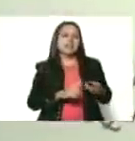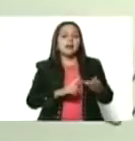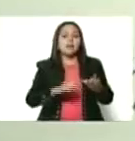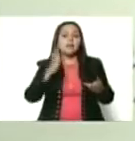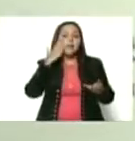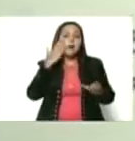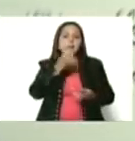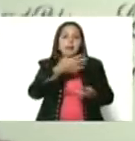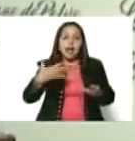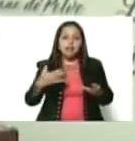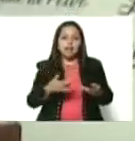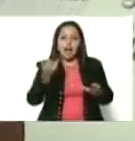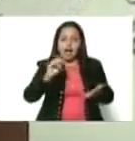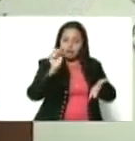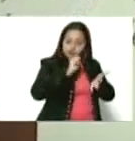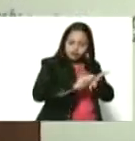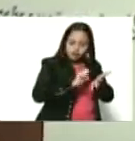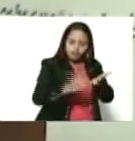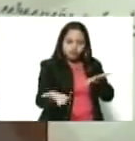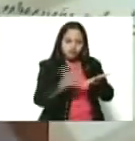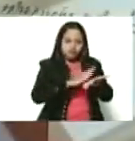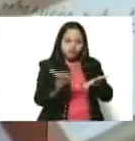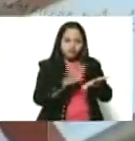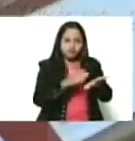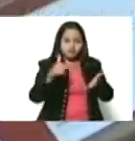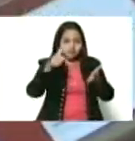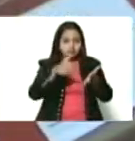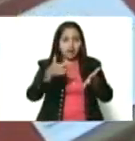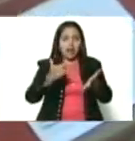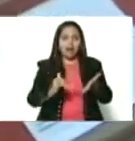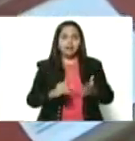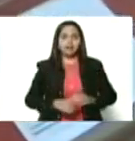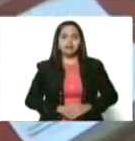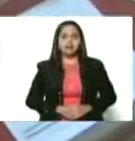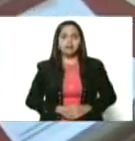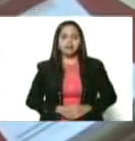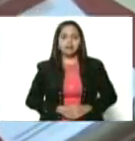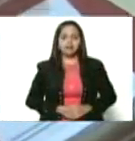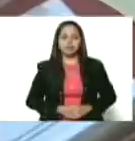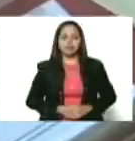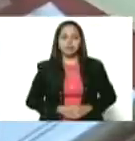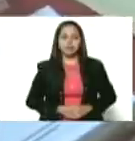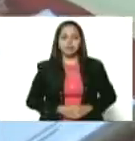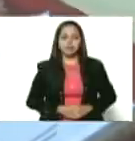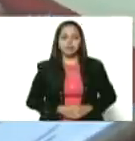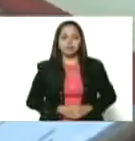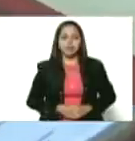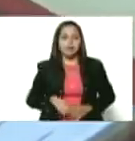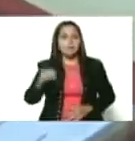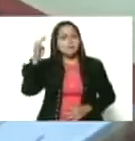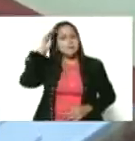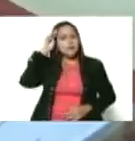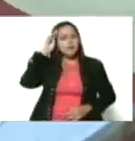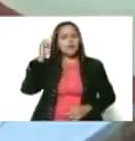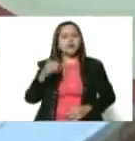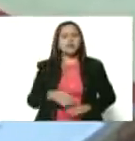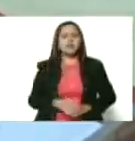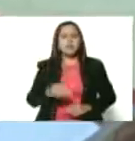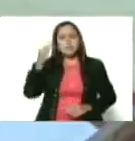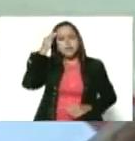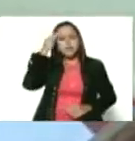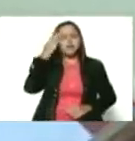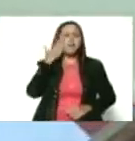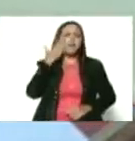Aquí está, escribe sobre Mamá Blanca. Un manuscrito, mira. Memorias de Mamá Blanca. Impresionante. Una foto, mira.